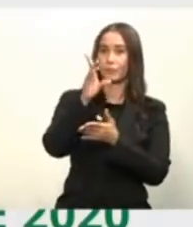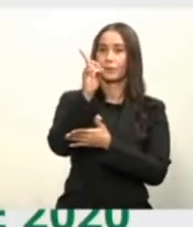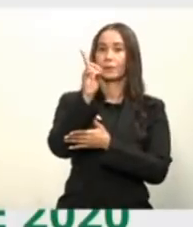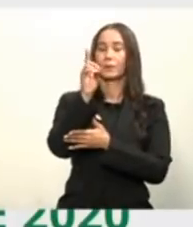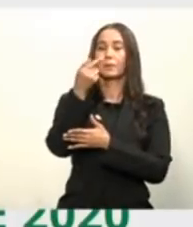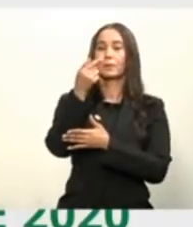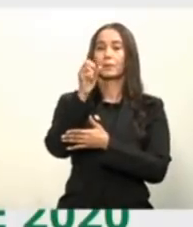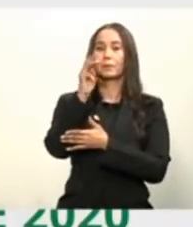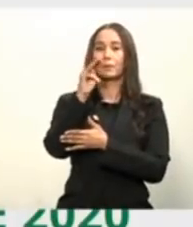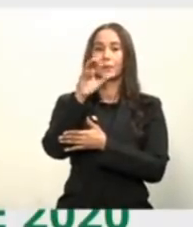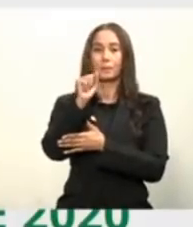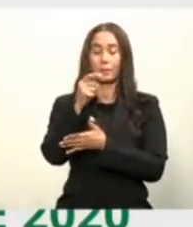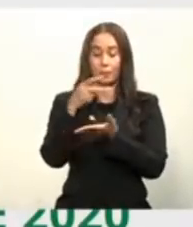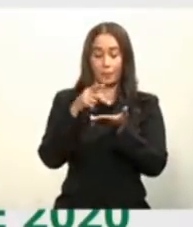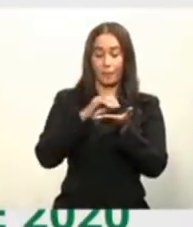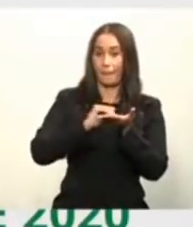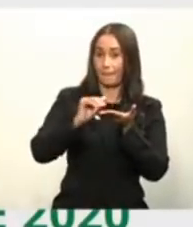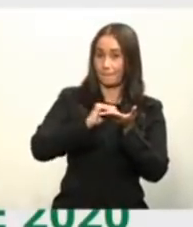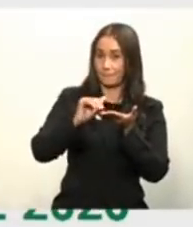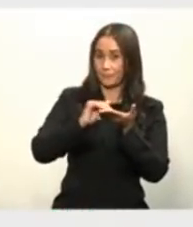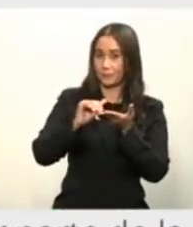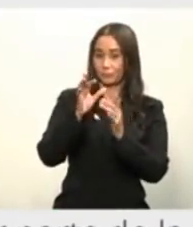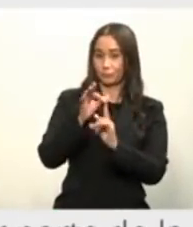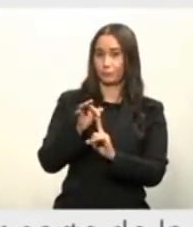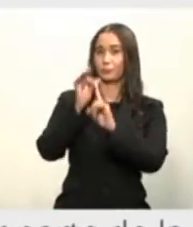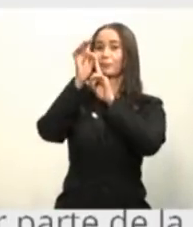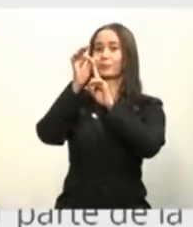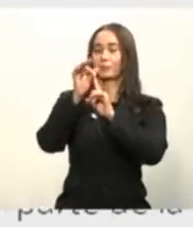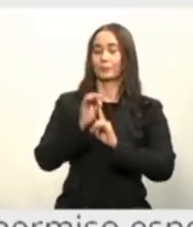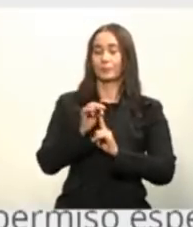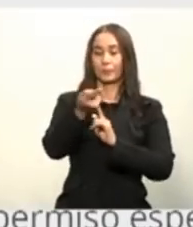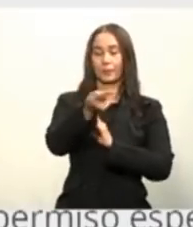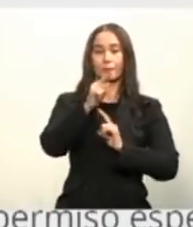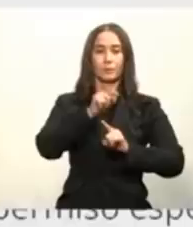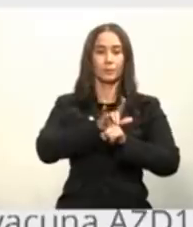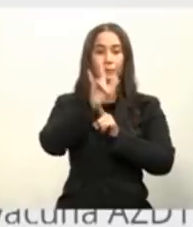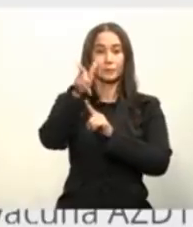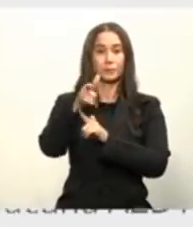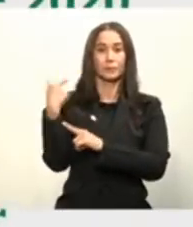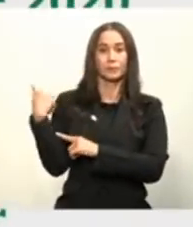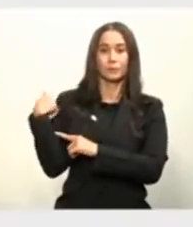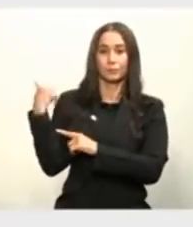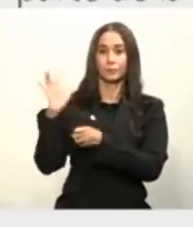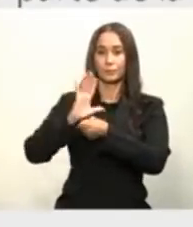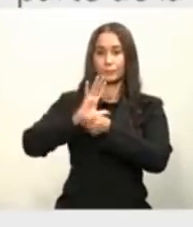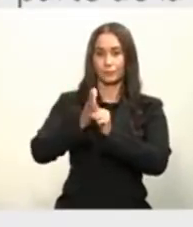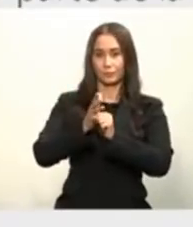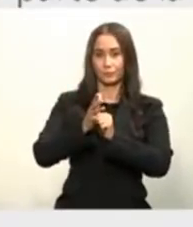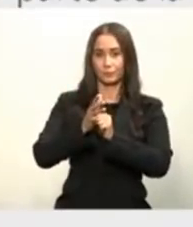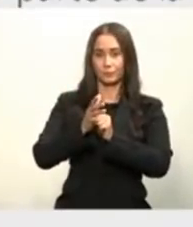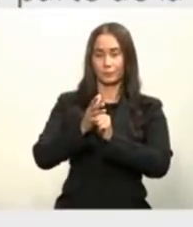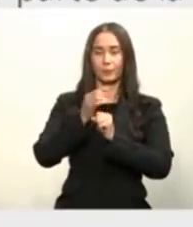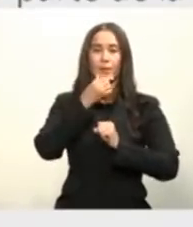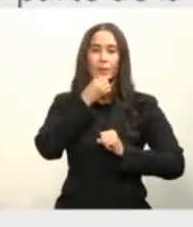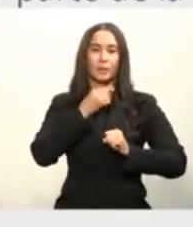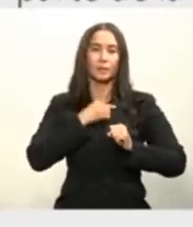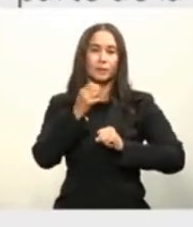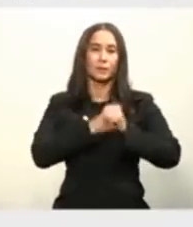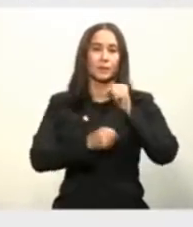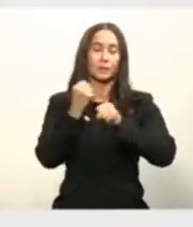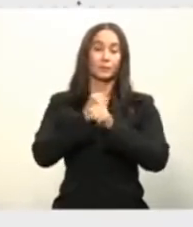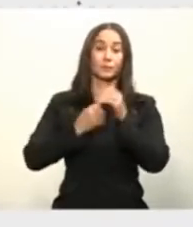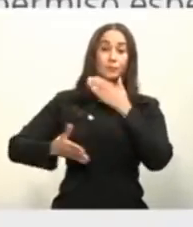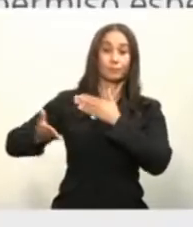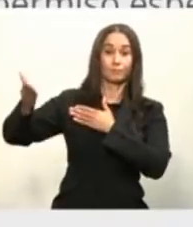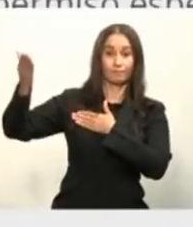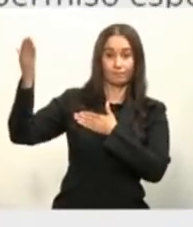a otorgar permiso especial transitorio a las vacunas contra COVID-19. En diciembre del año pasado,